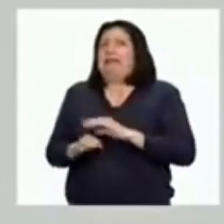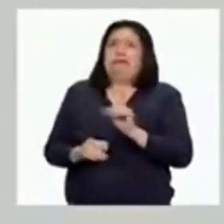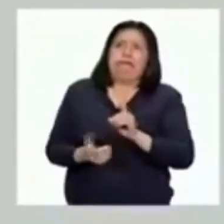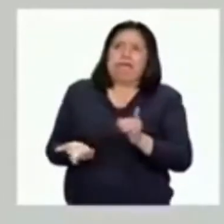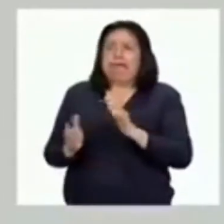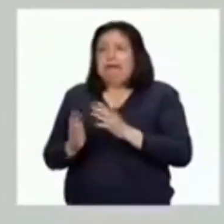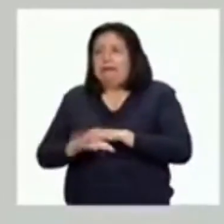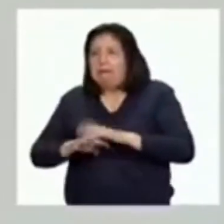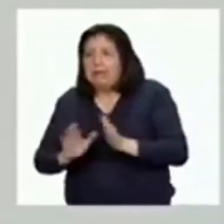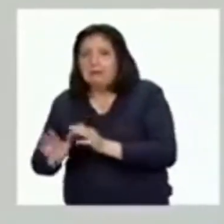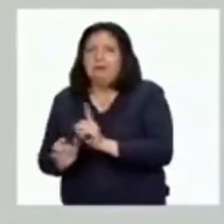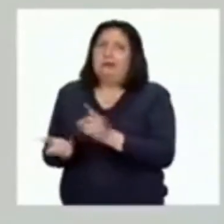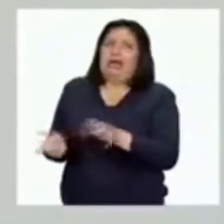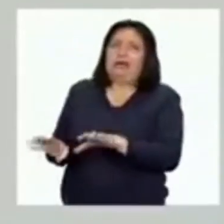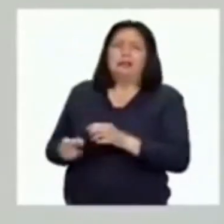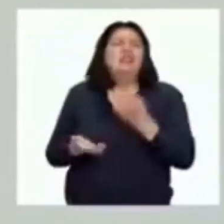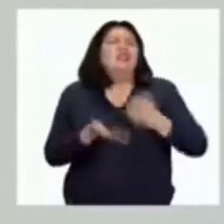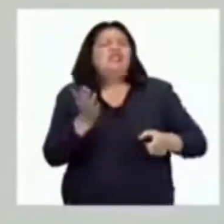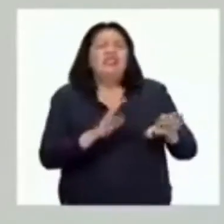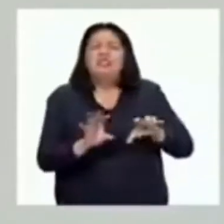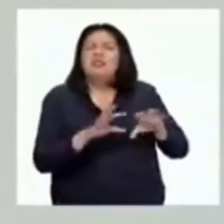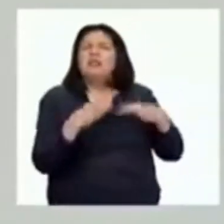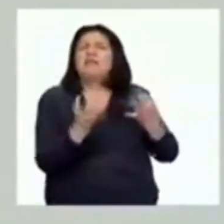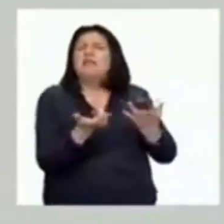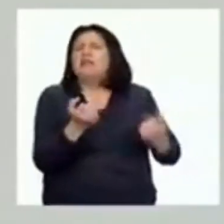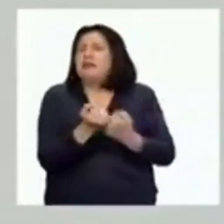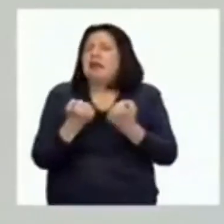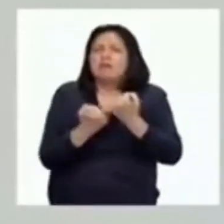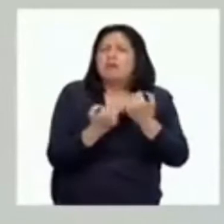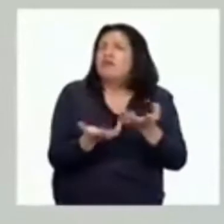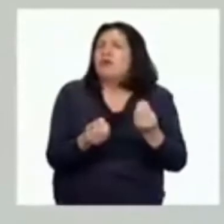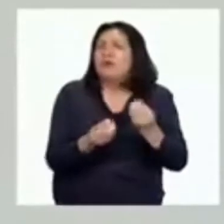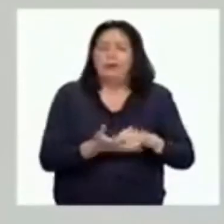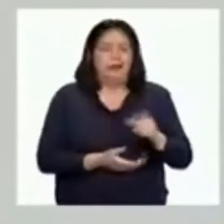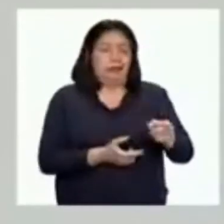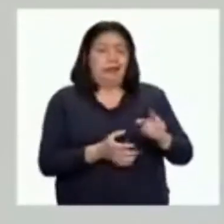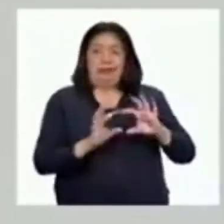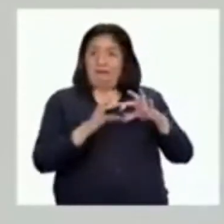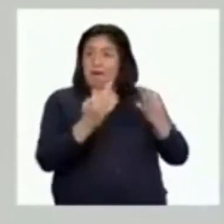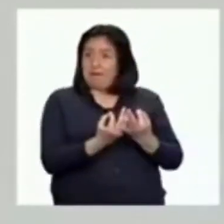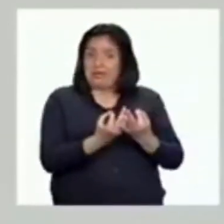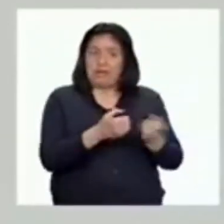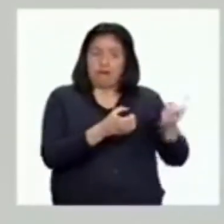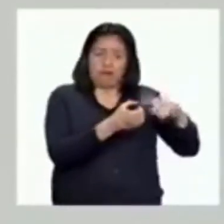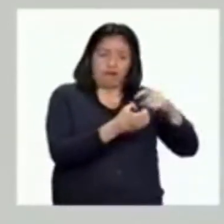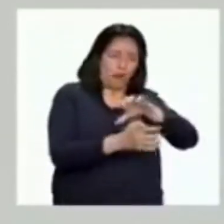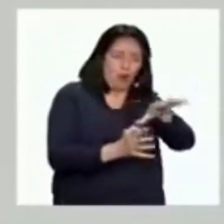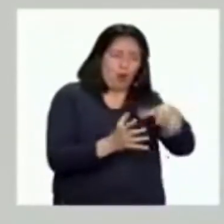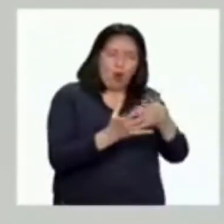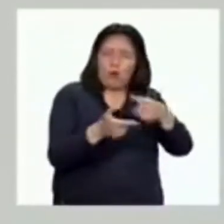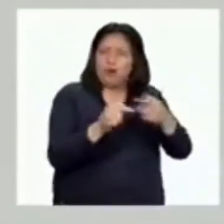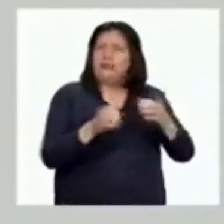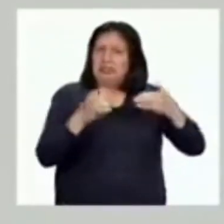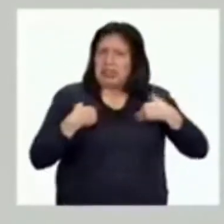¿Qué podemos hacer en familia para apoyarnos entre nosotros? Bueno, todas y todos los miembros de la familia tenemos fortalezas. Hay que